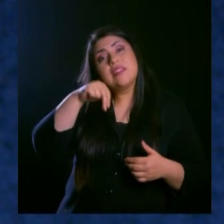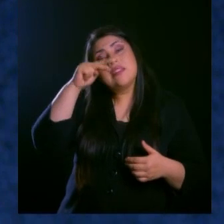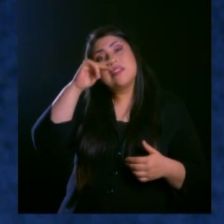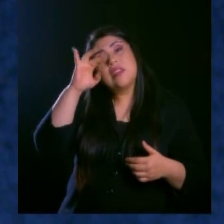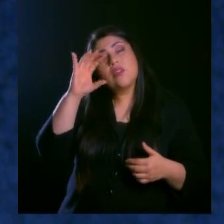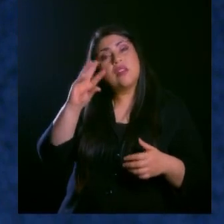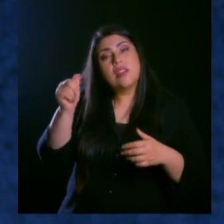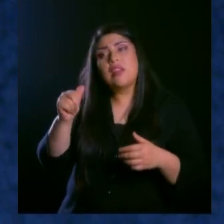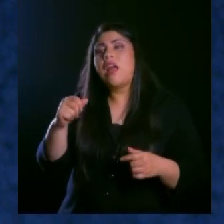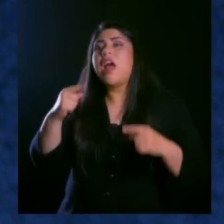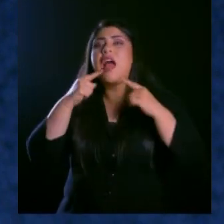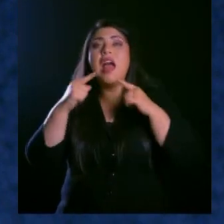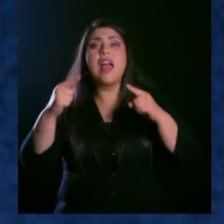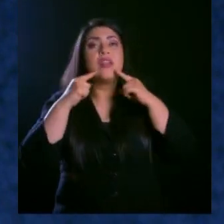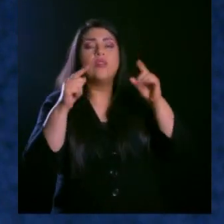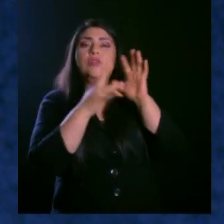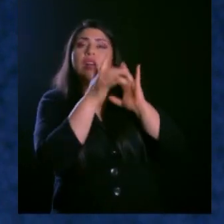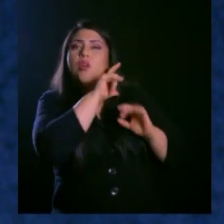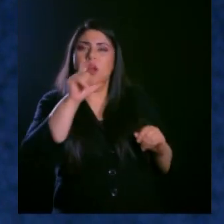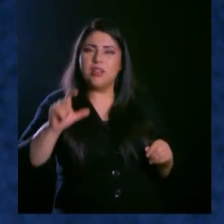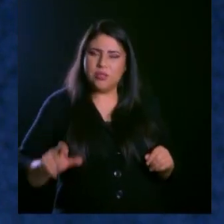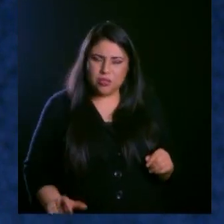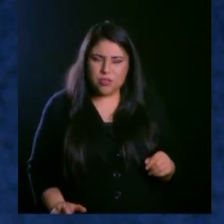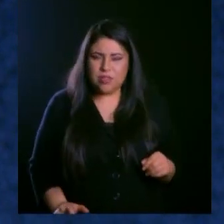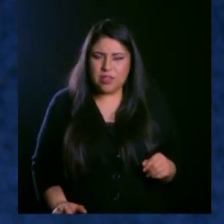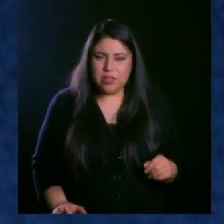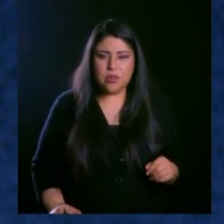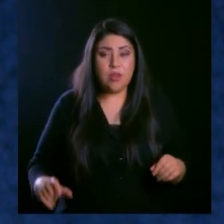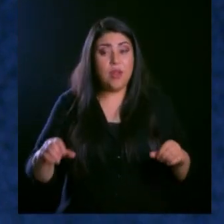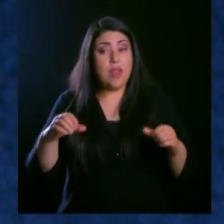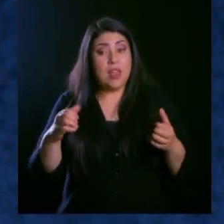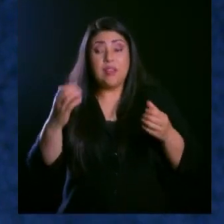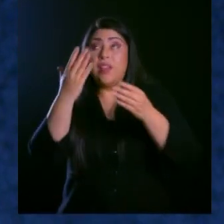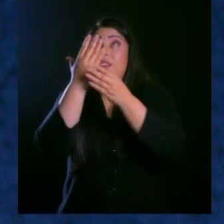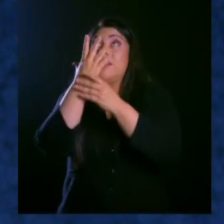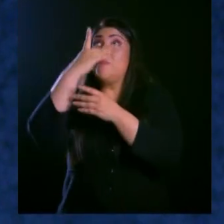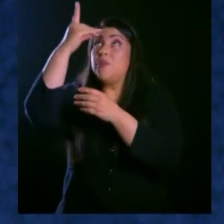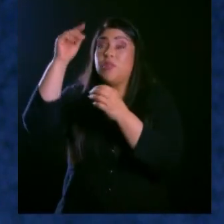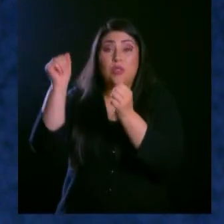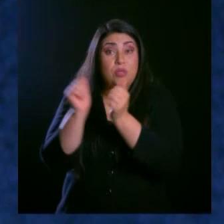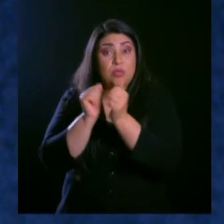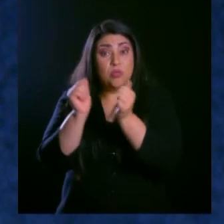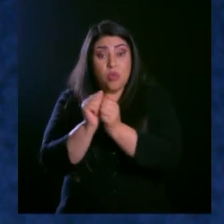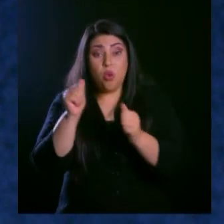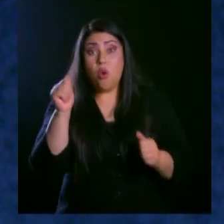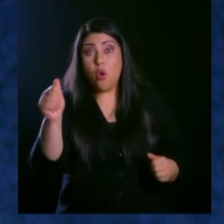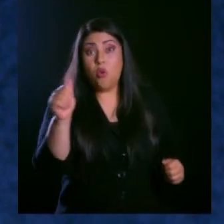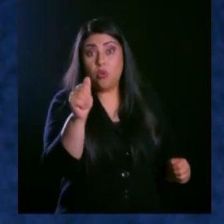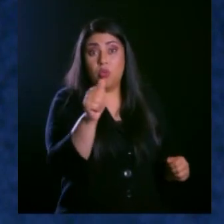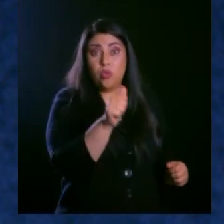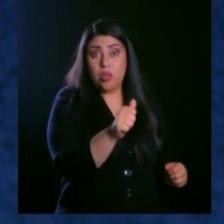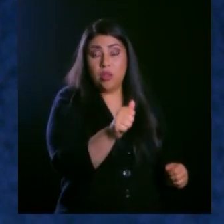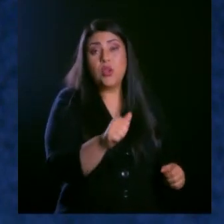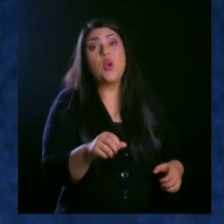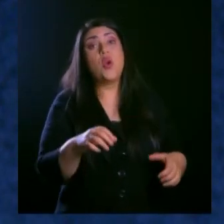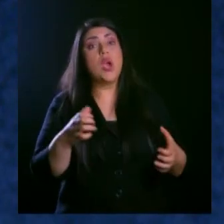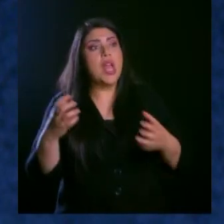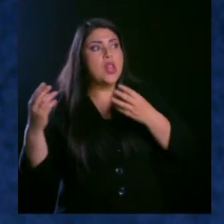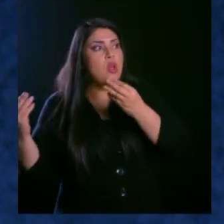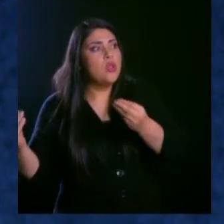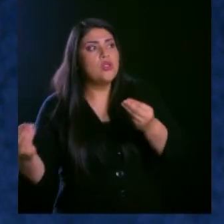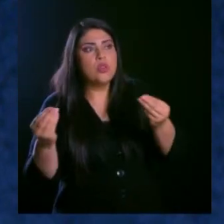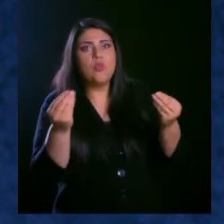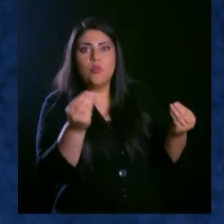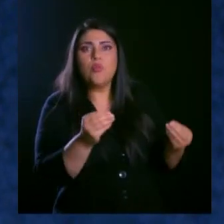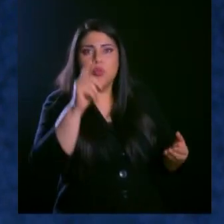los griegos, anunciando el evangelio del Señor Jesús. Y la mano del Señor estaba con ellos. Y gran número creyó y